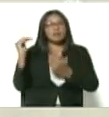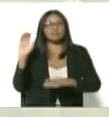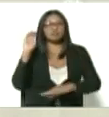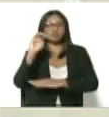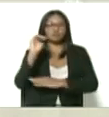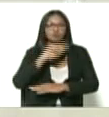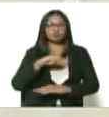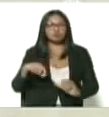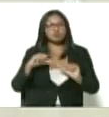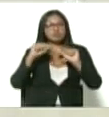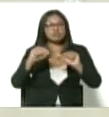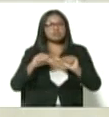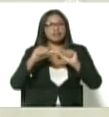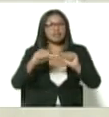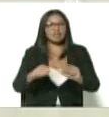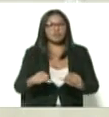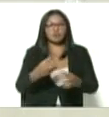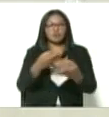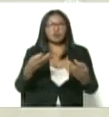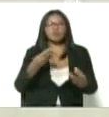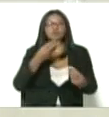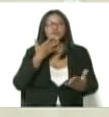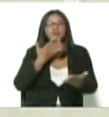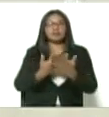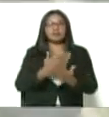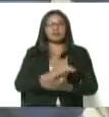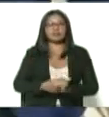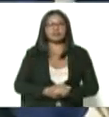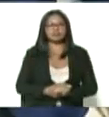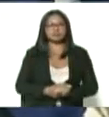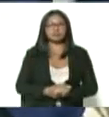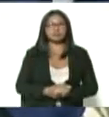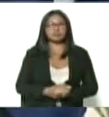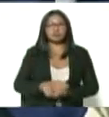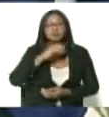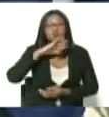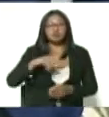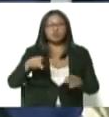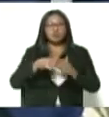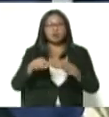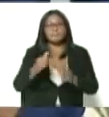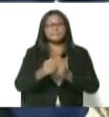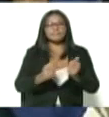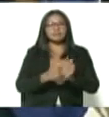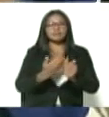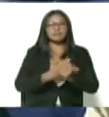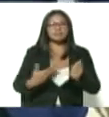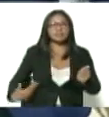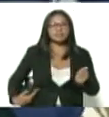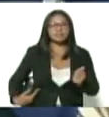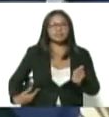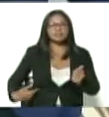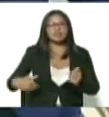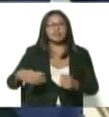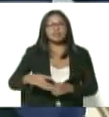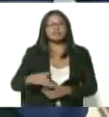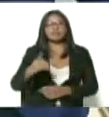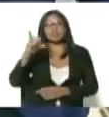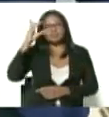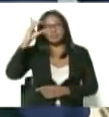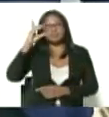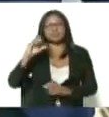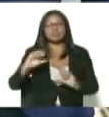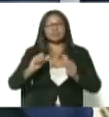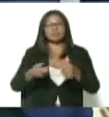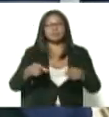seguimos nuestra buena marcha muchísimas gracias como histórico ha calificado a la vicepresidenta ejecutiva de la república del CIR Rodríguez el